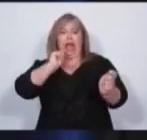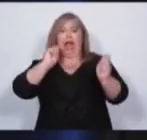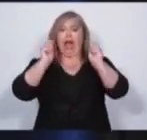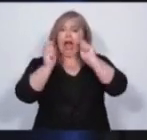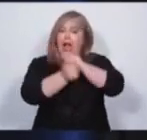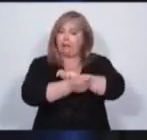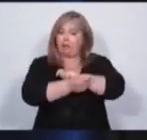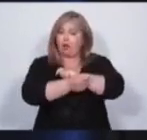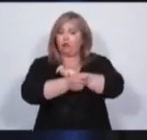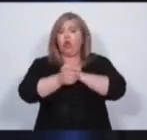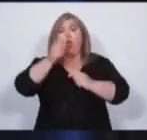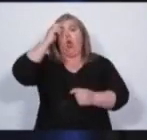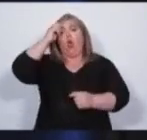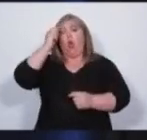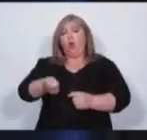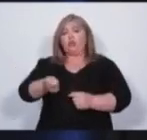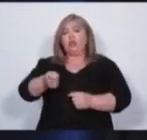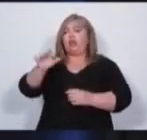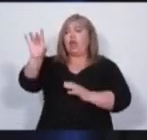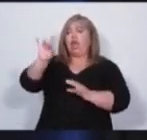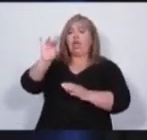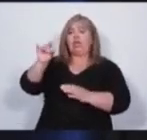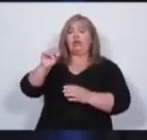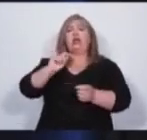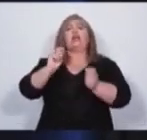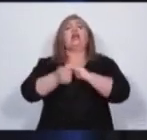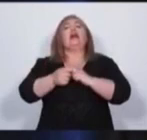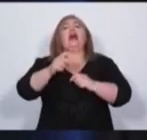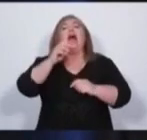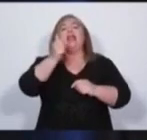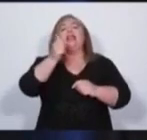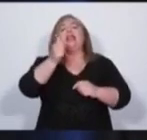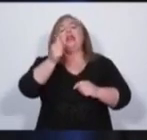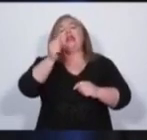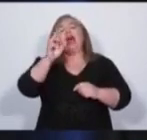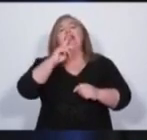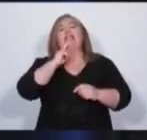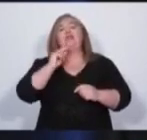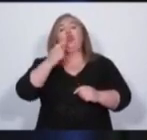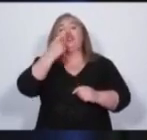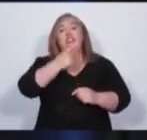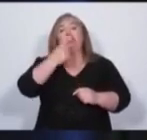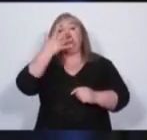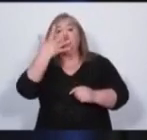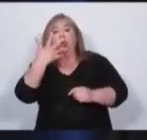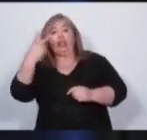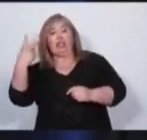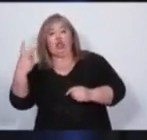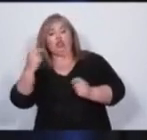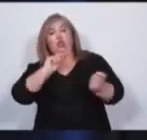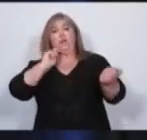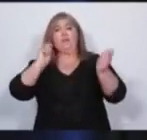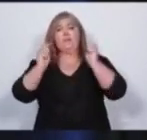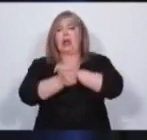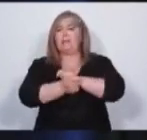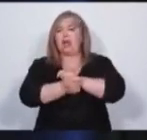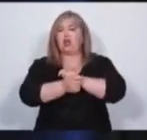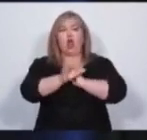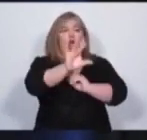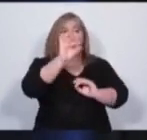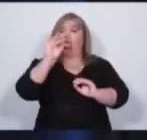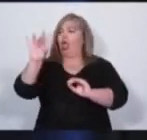que tenemos que modificar el artículo 152 de la Constitución para que no sean manejados a dedo, para que no sean manejados